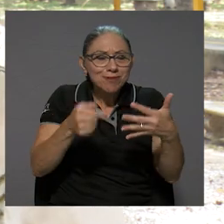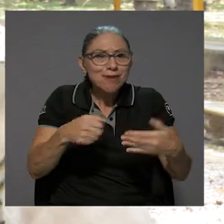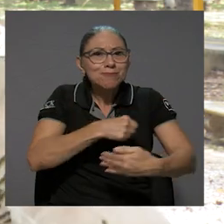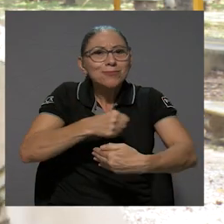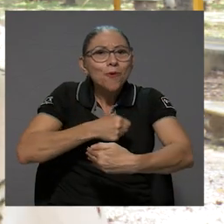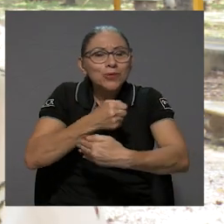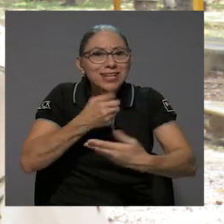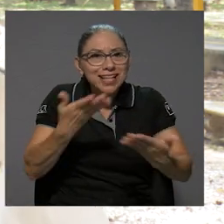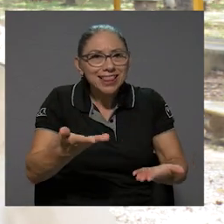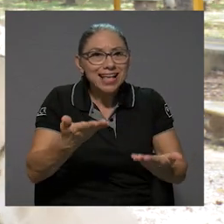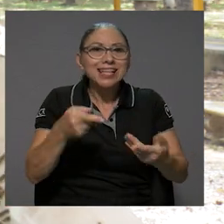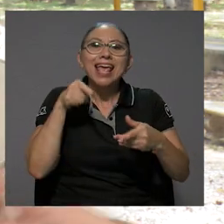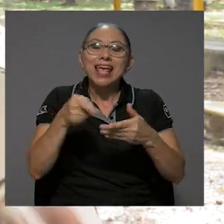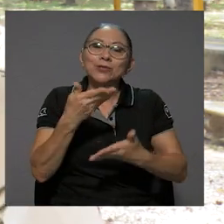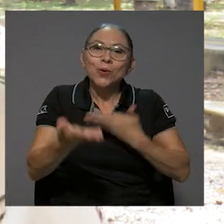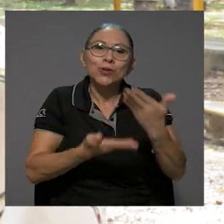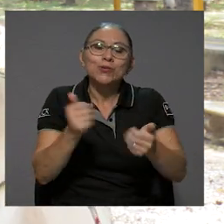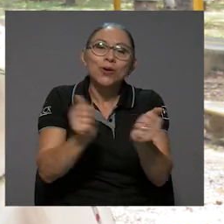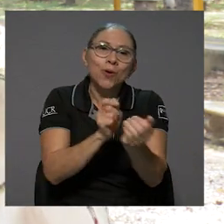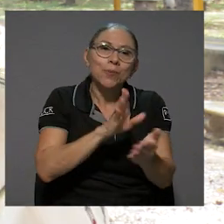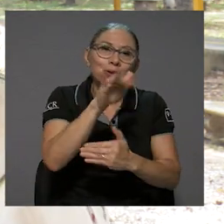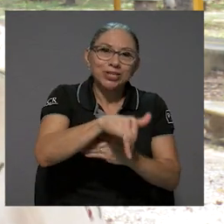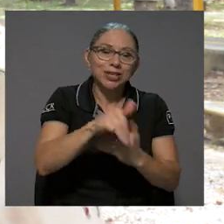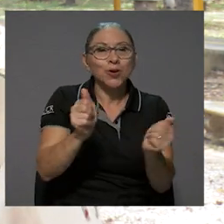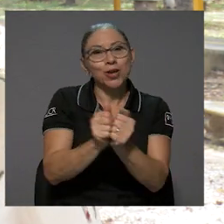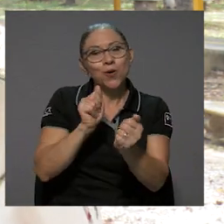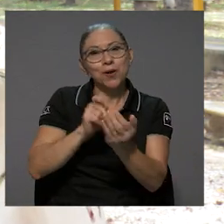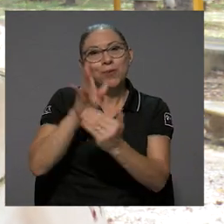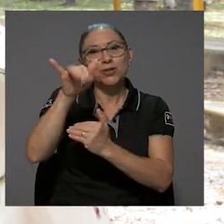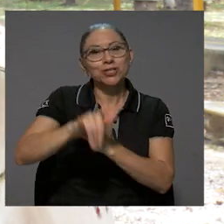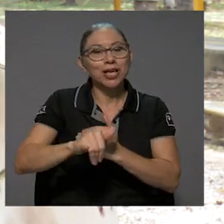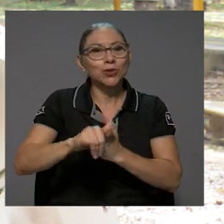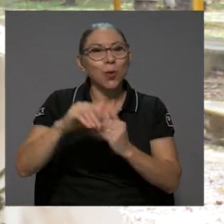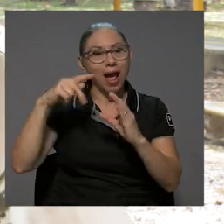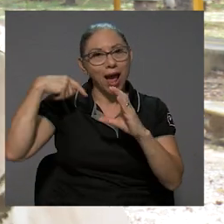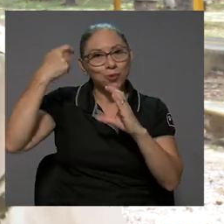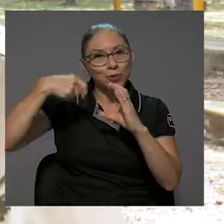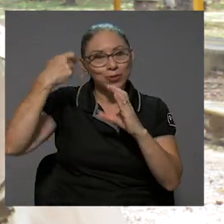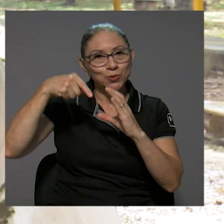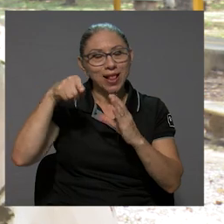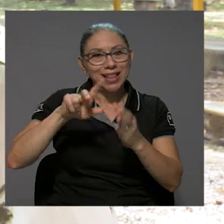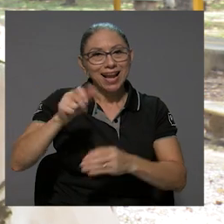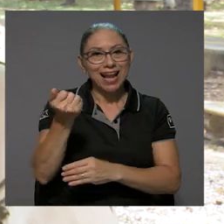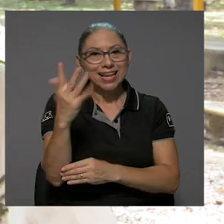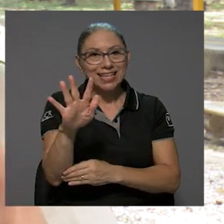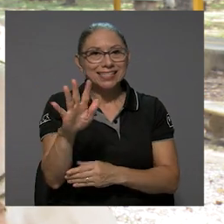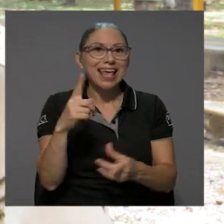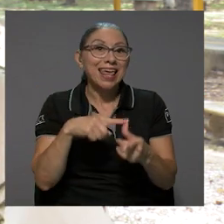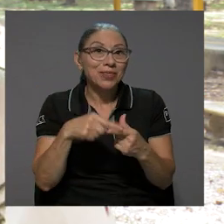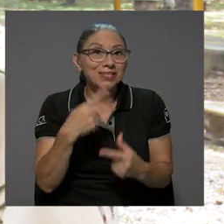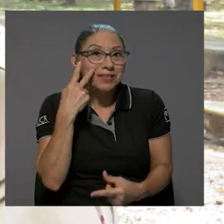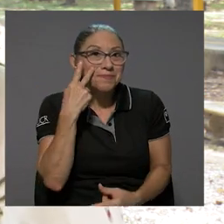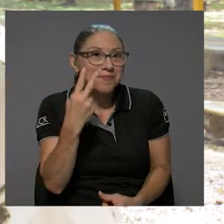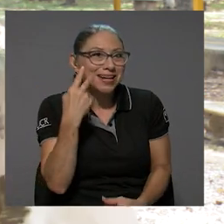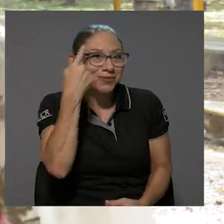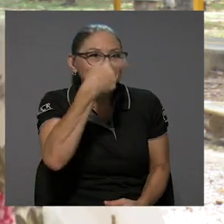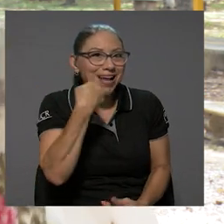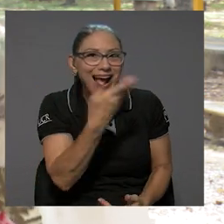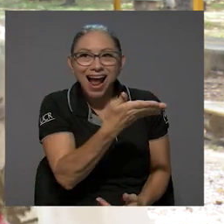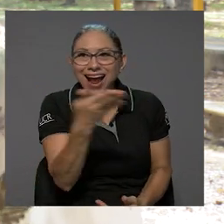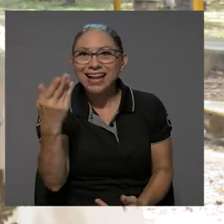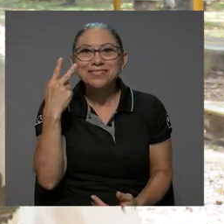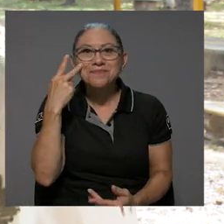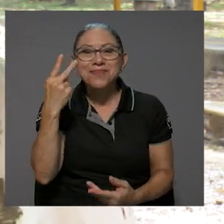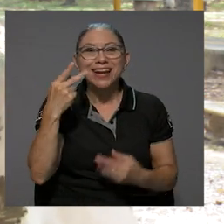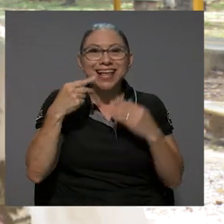general con el proyecto y con el proyecto audiovisual del Canal 15. Entonces, ver sus caras, ver las